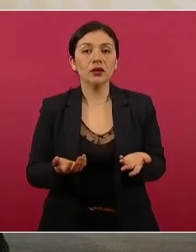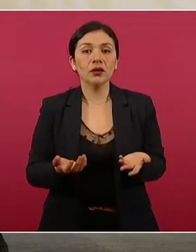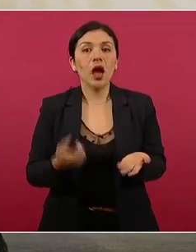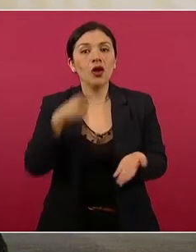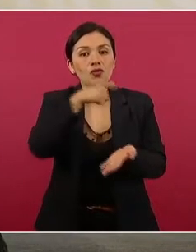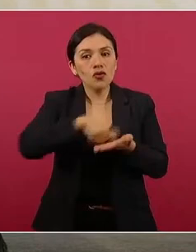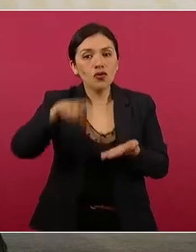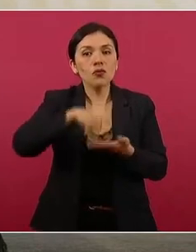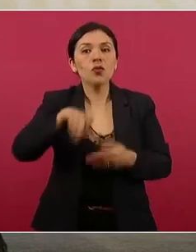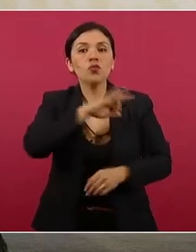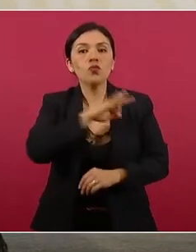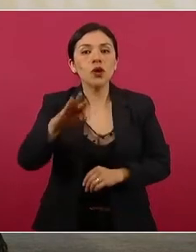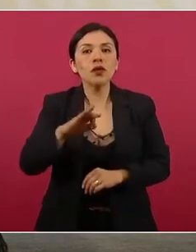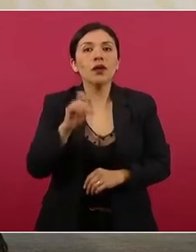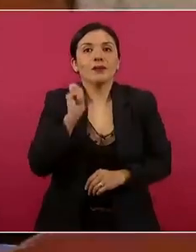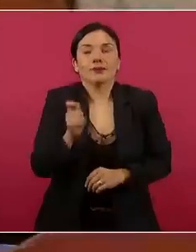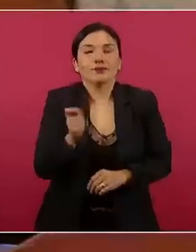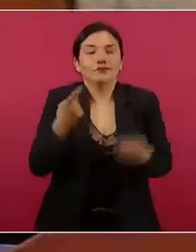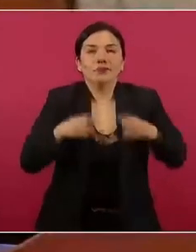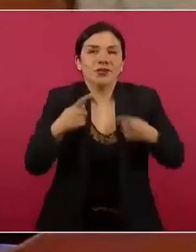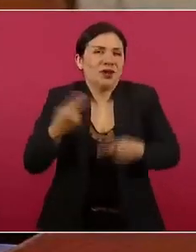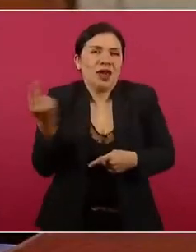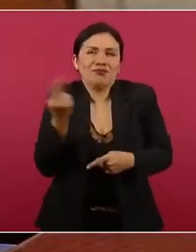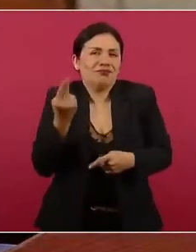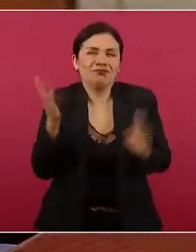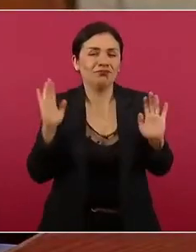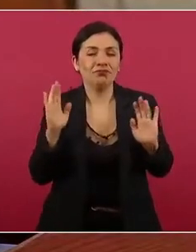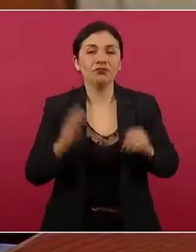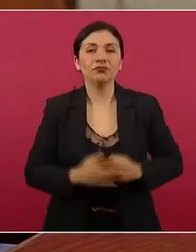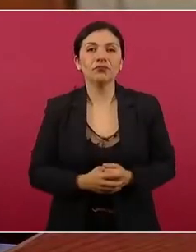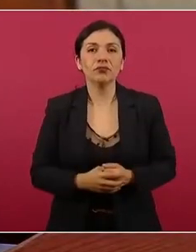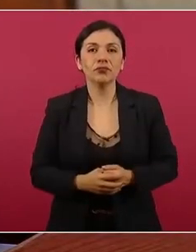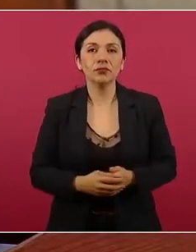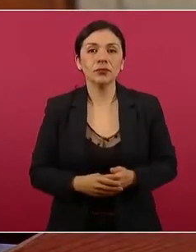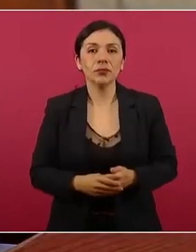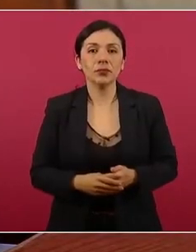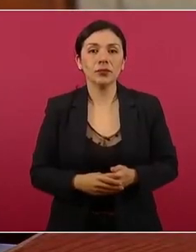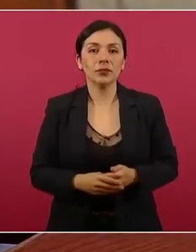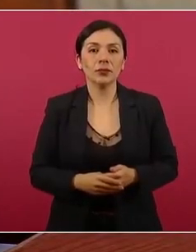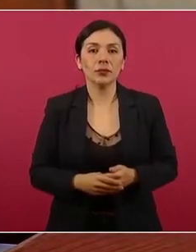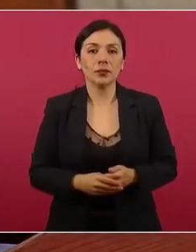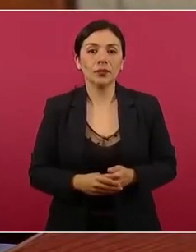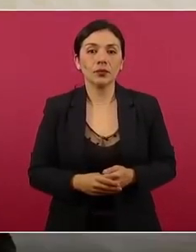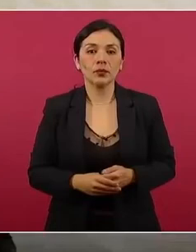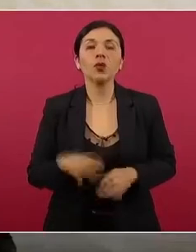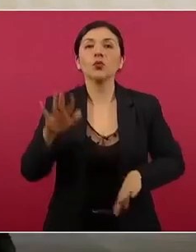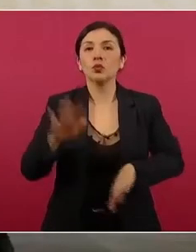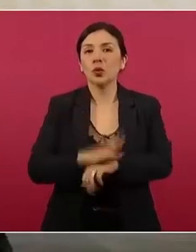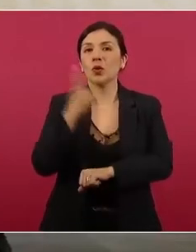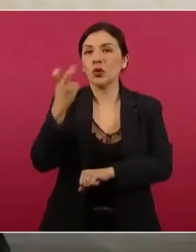se necesita. Adelante. Por eso lo medimos así.